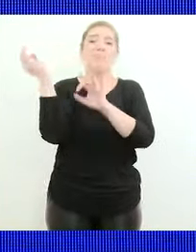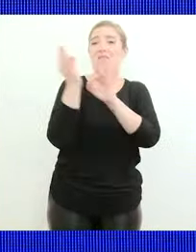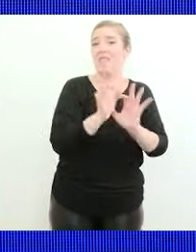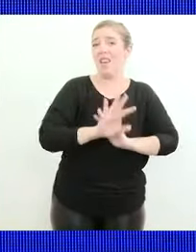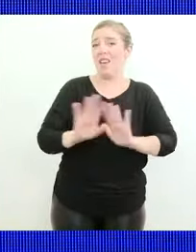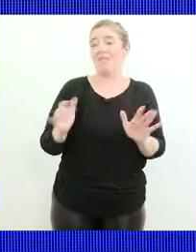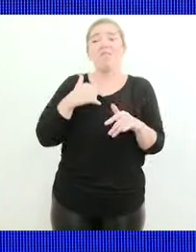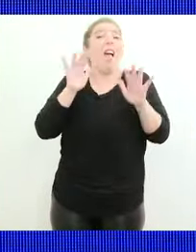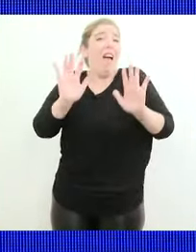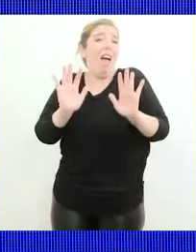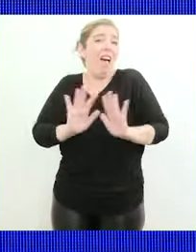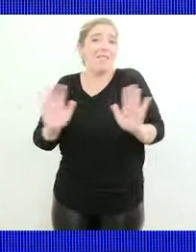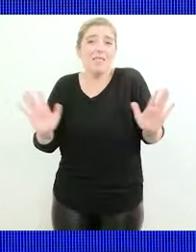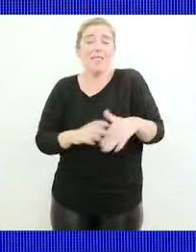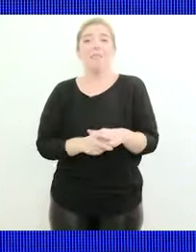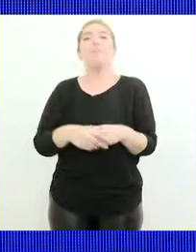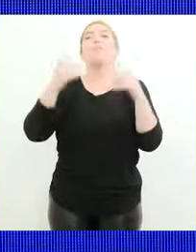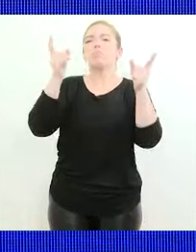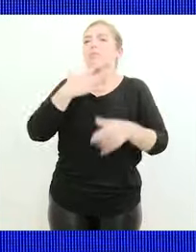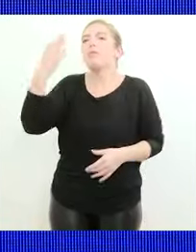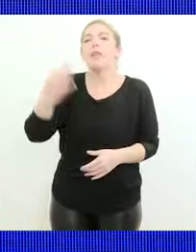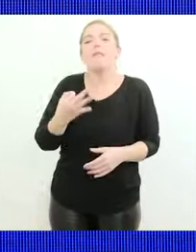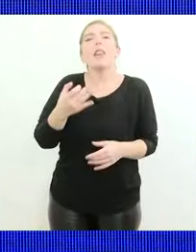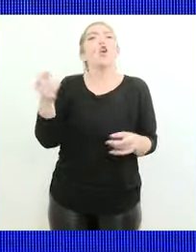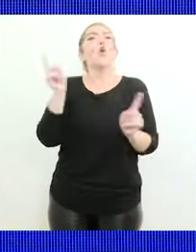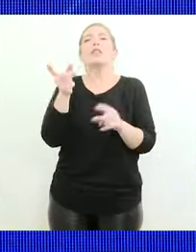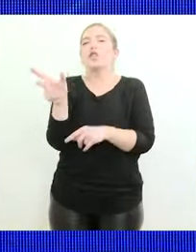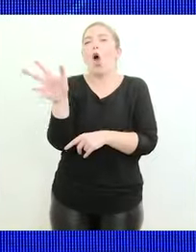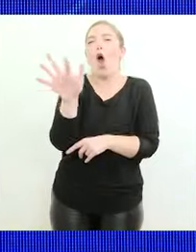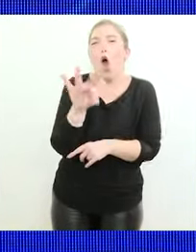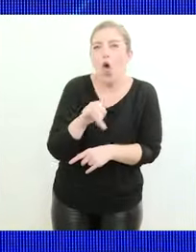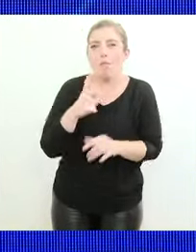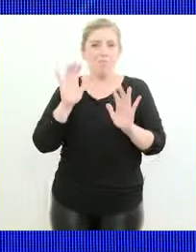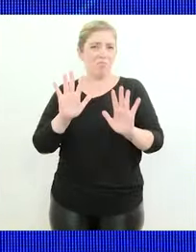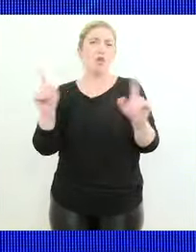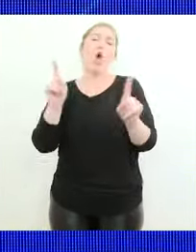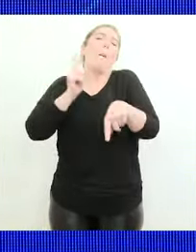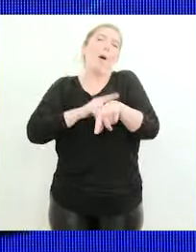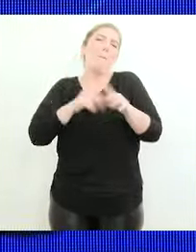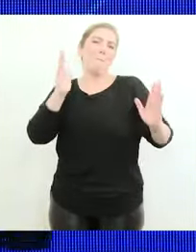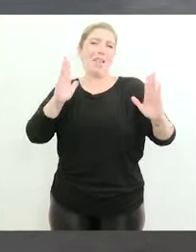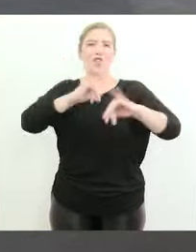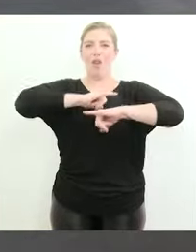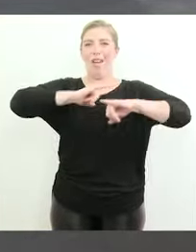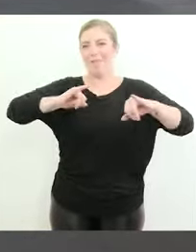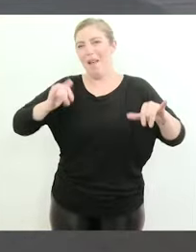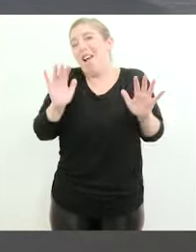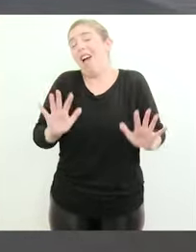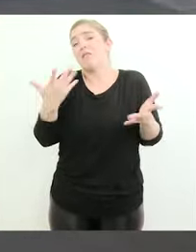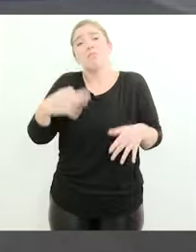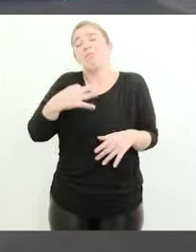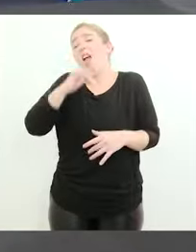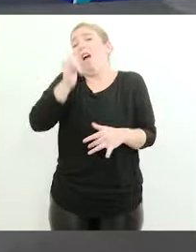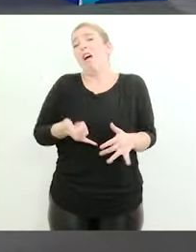Pero es así y también es cierto que no es todos los días así sino que es la campaña y hay que